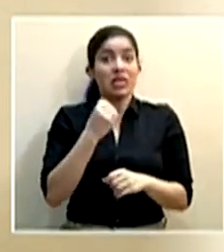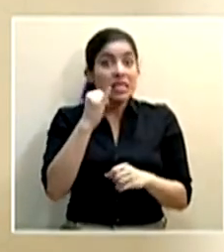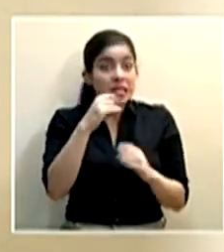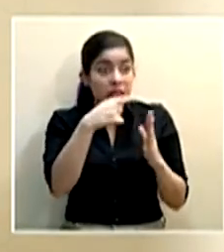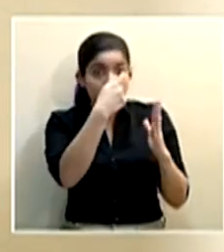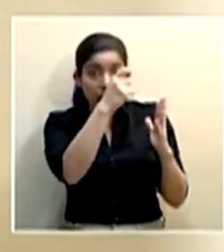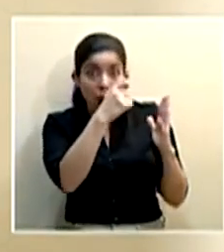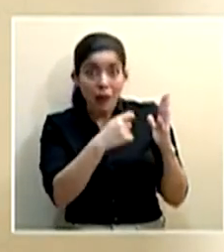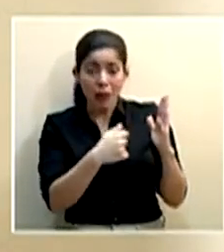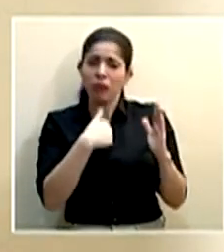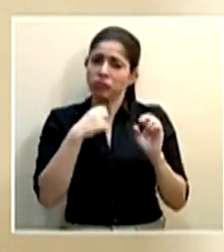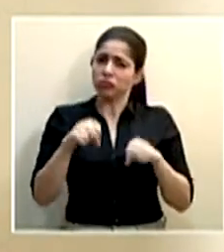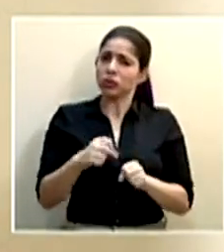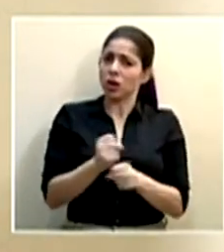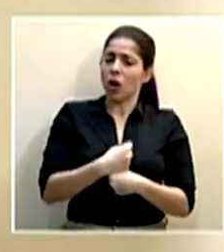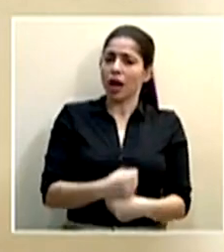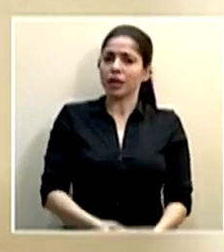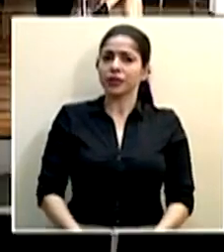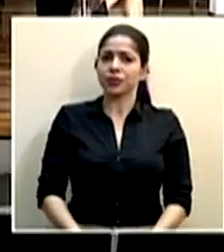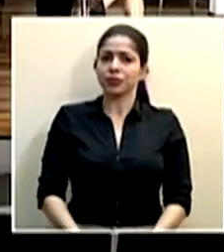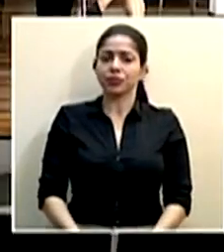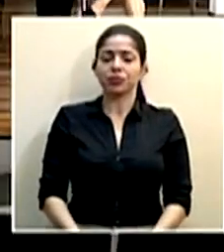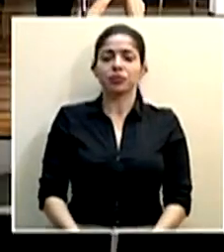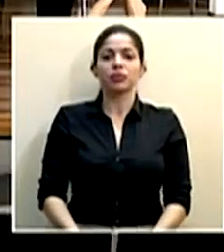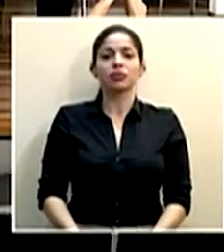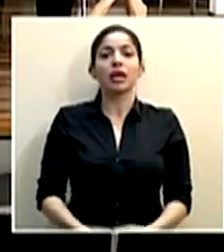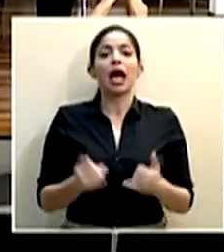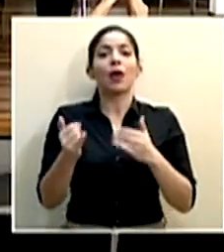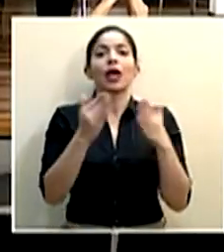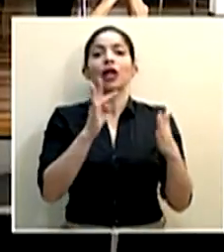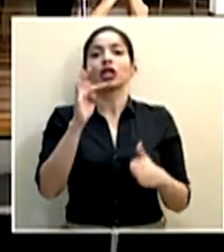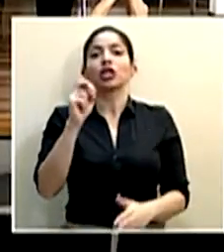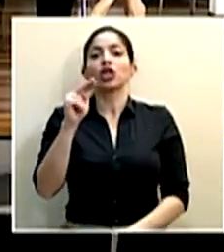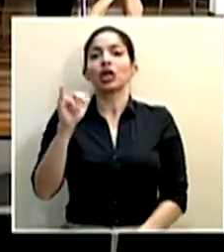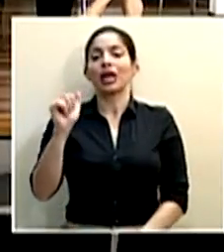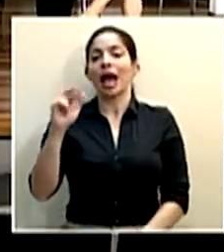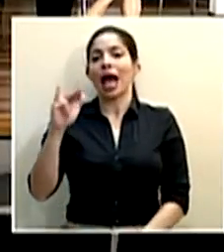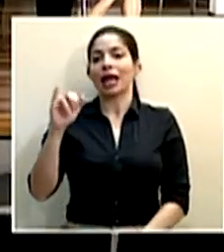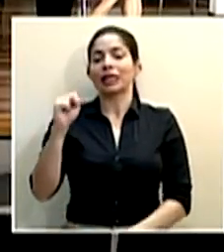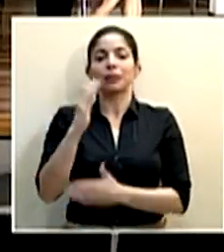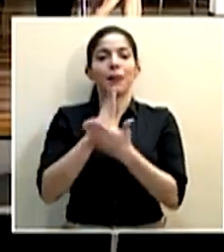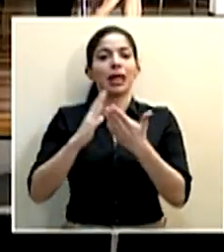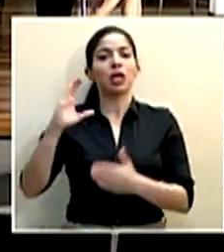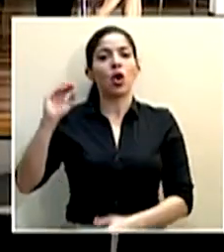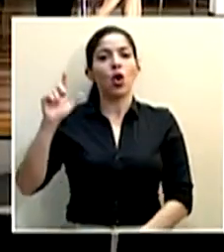todas esas medidas, claro que sí lo haría. Continuamos con Tony Arias del Medio Columbia.